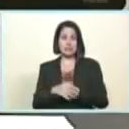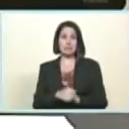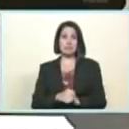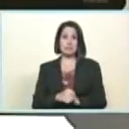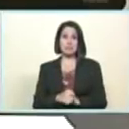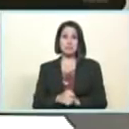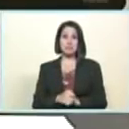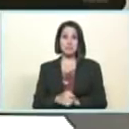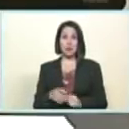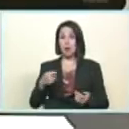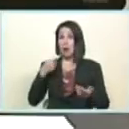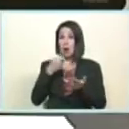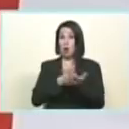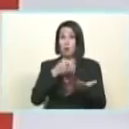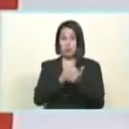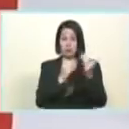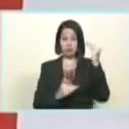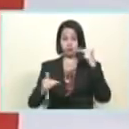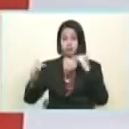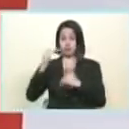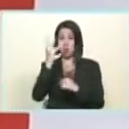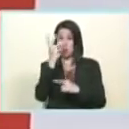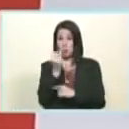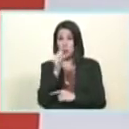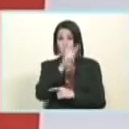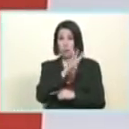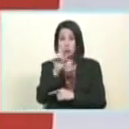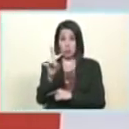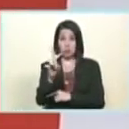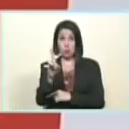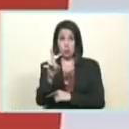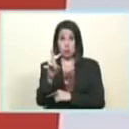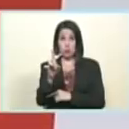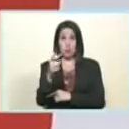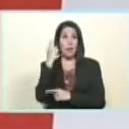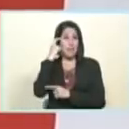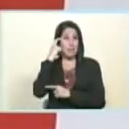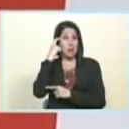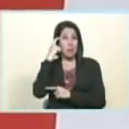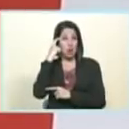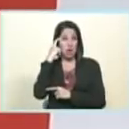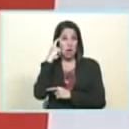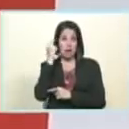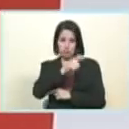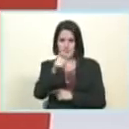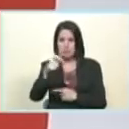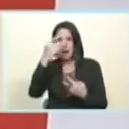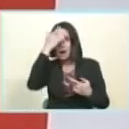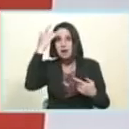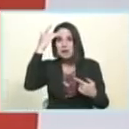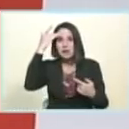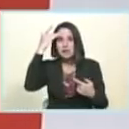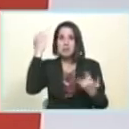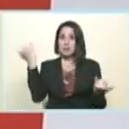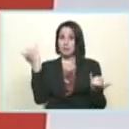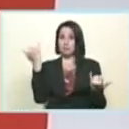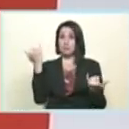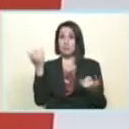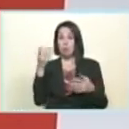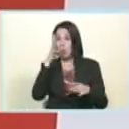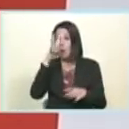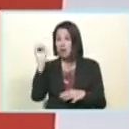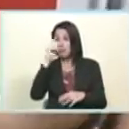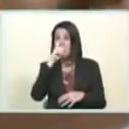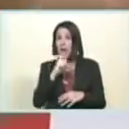el aumento número 41 para quien necesite refrescar la memoria la cuarta república dio en